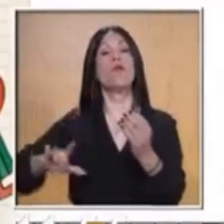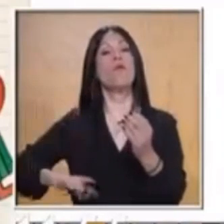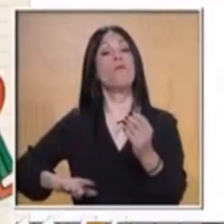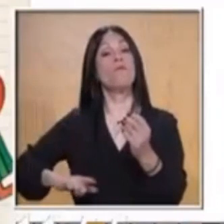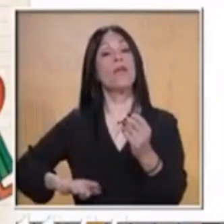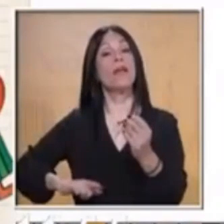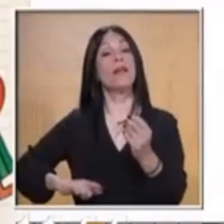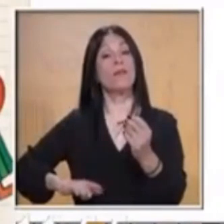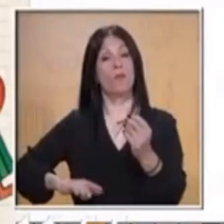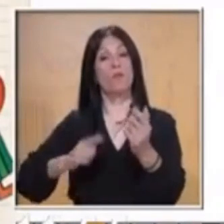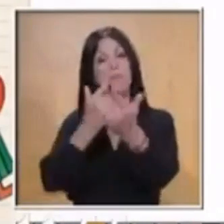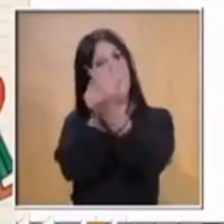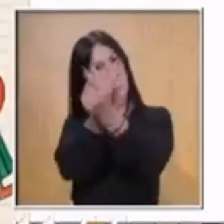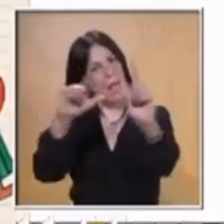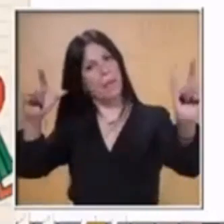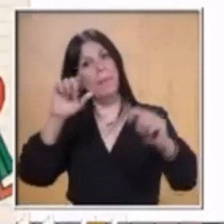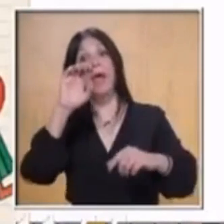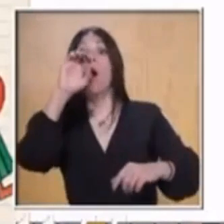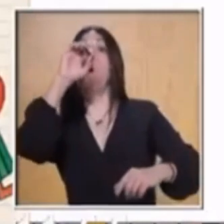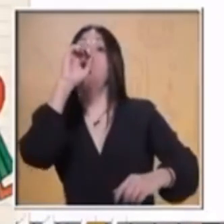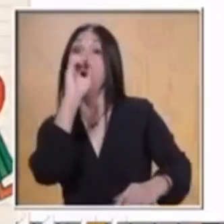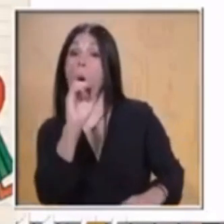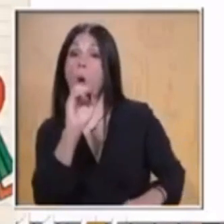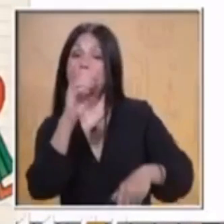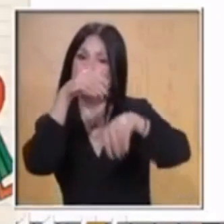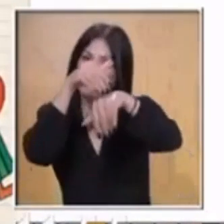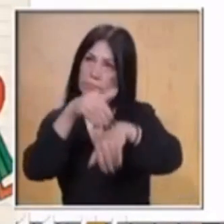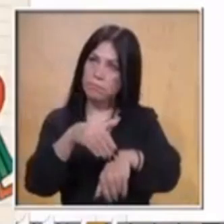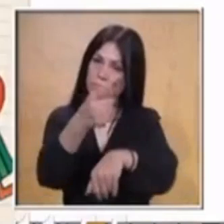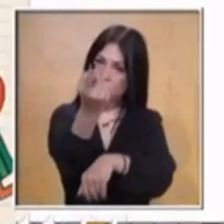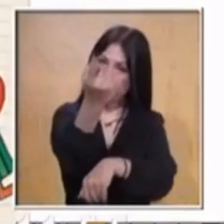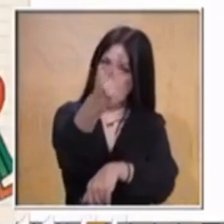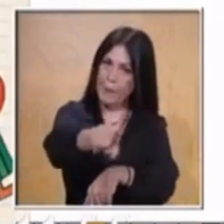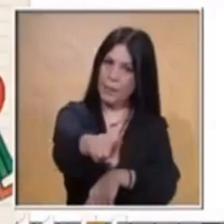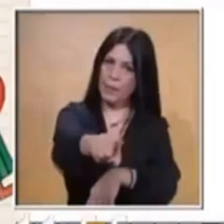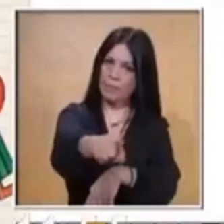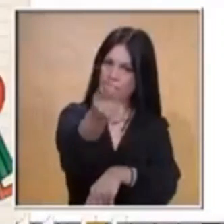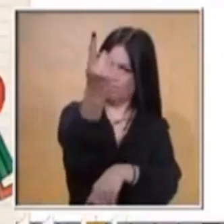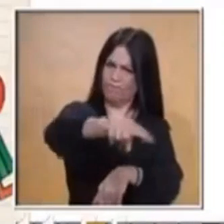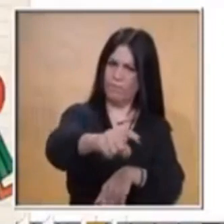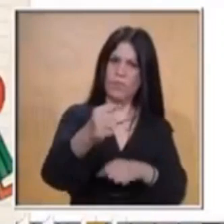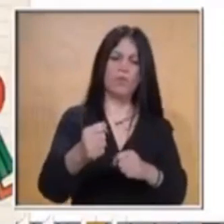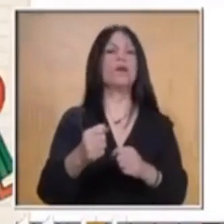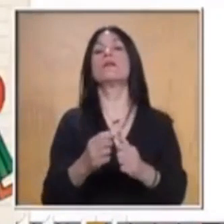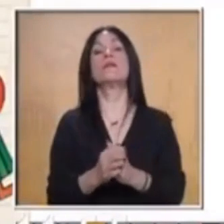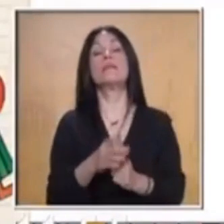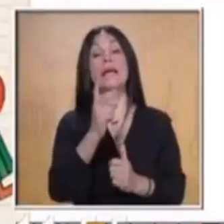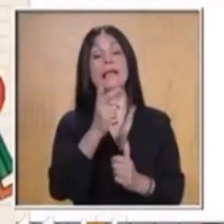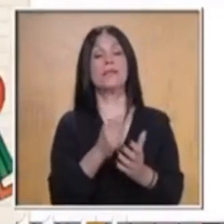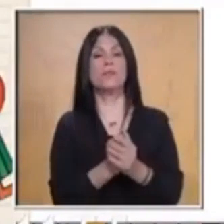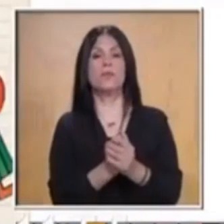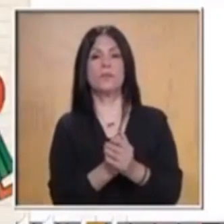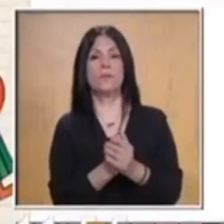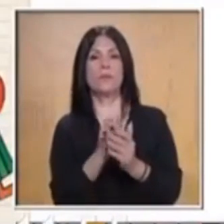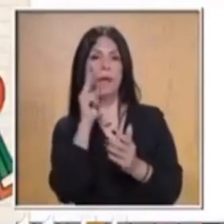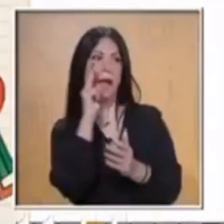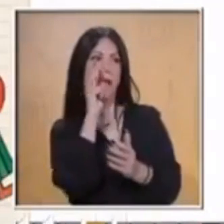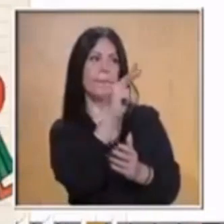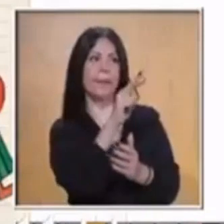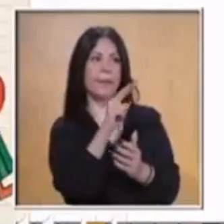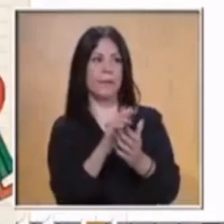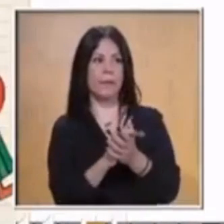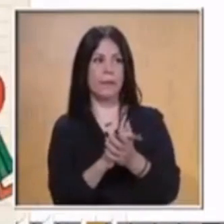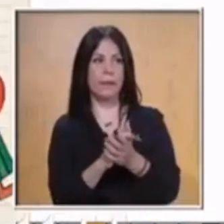esto, en tercer grado, vamos a hacer esta actividad propuesta en pantalla donde vamos a escribir